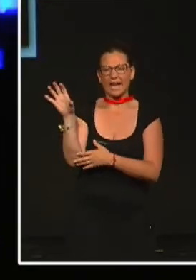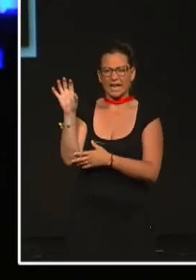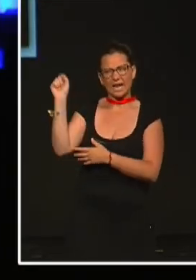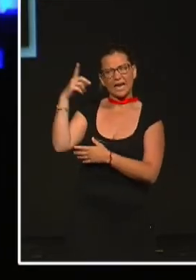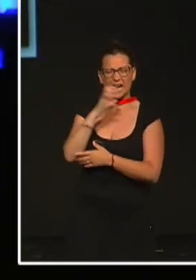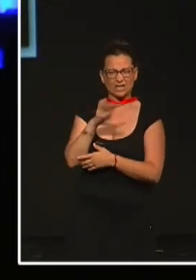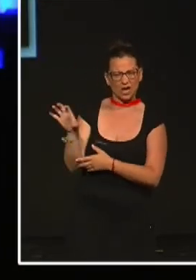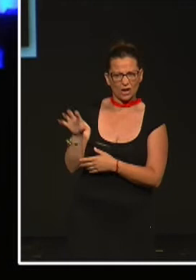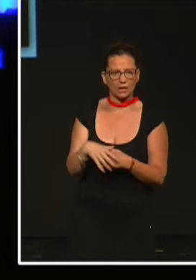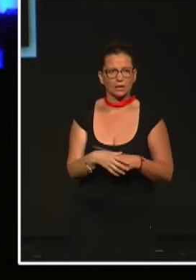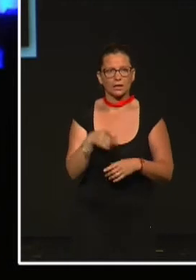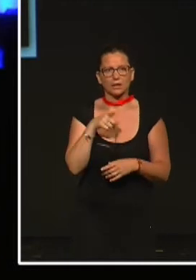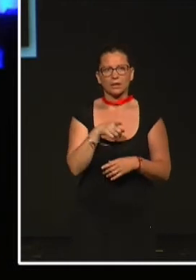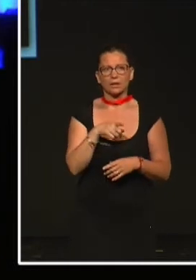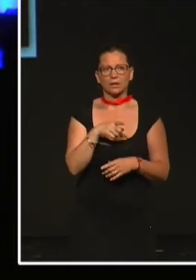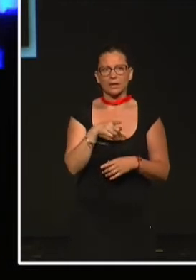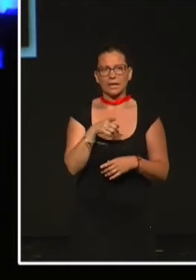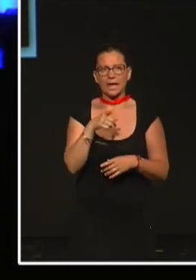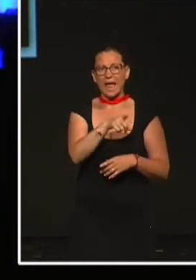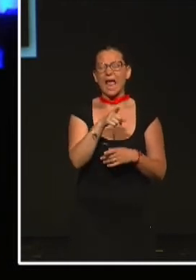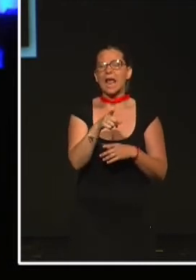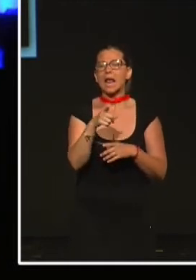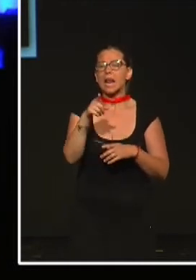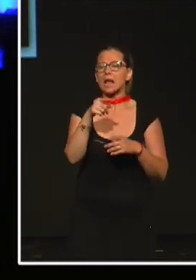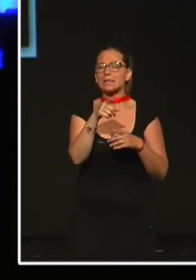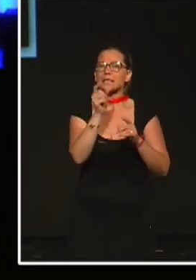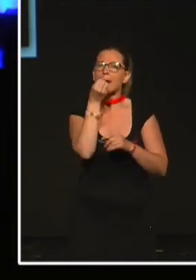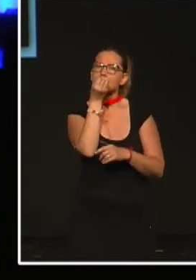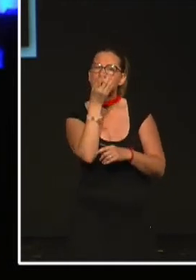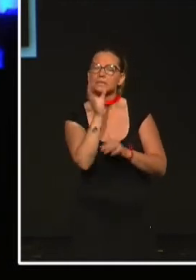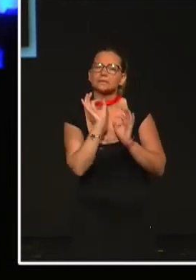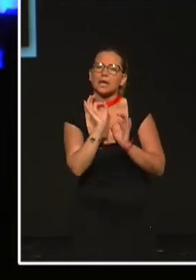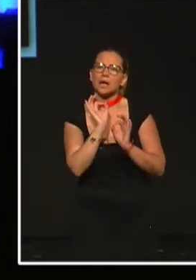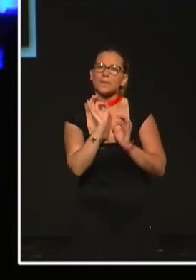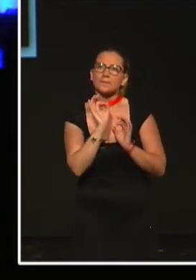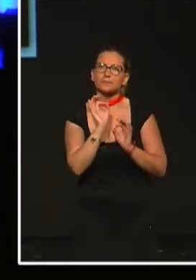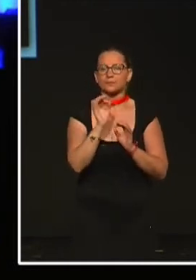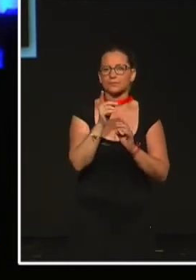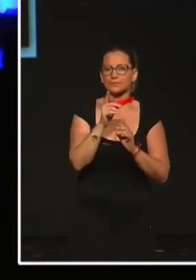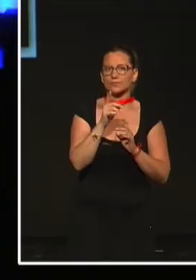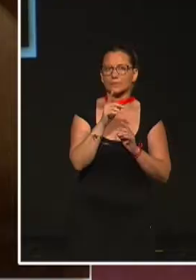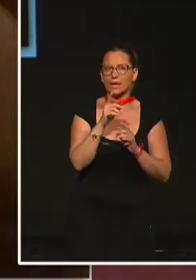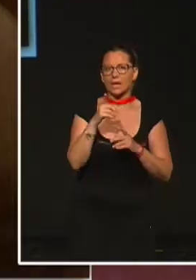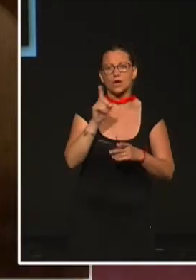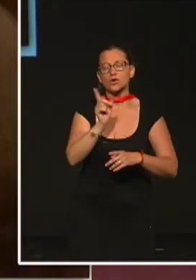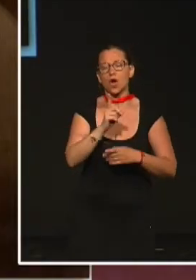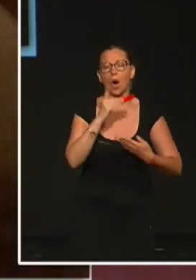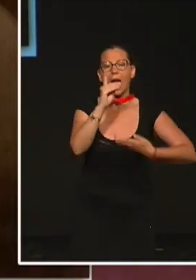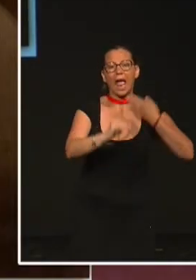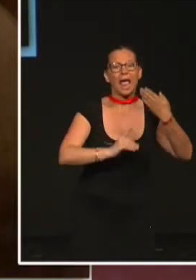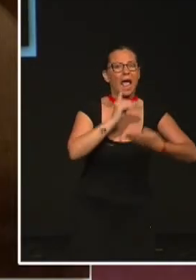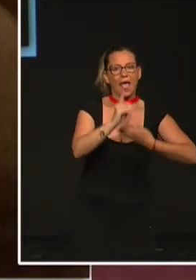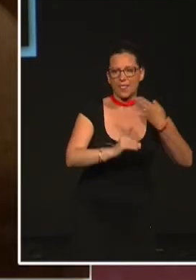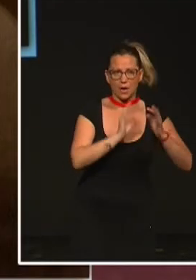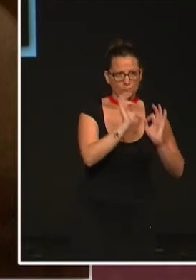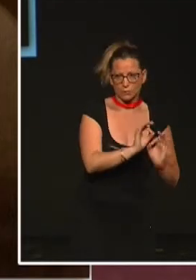Tenemos que hablar de este género de plantas, que es el género Darwinia, que en este caso no hace referencia, no homenajea a Charles Darwin, sino a Erasmus